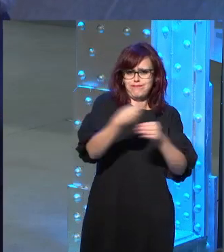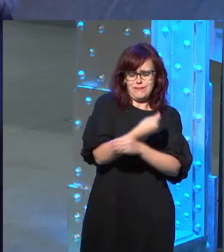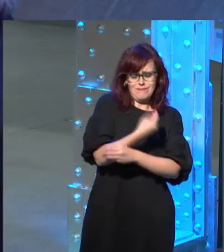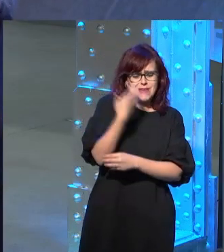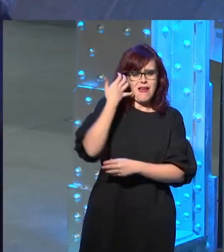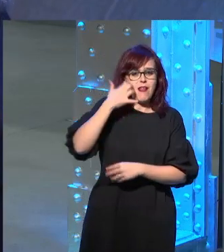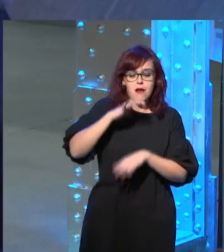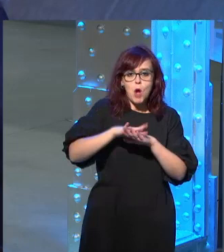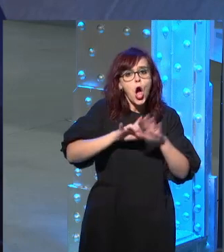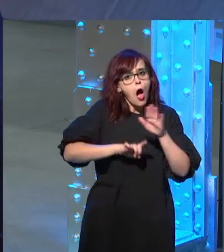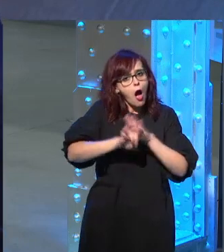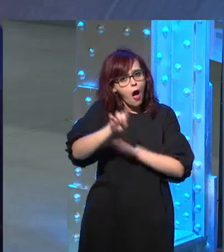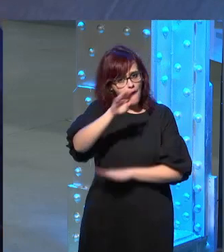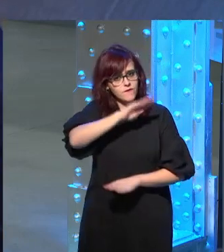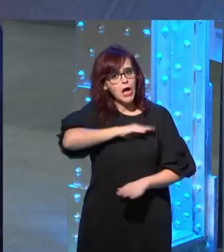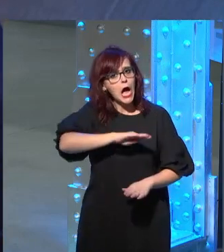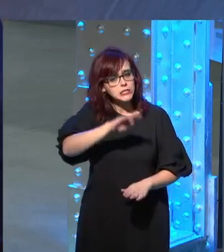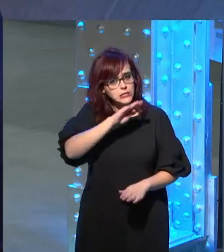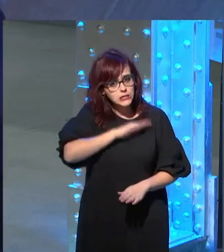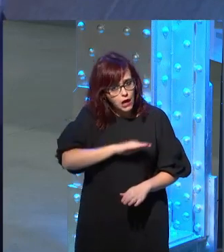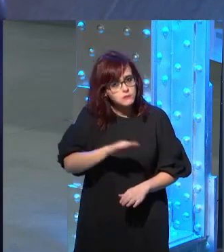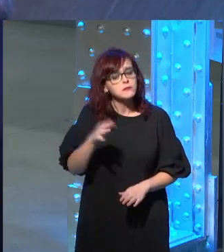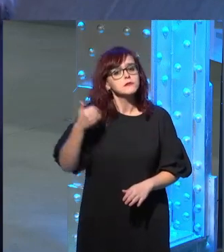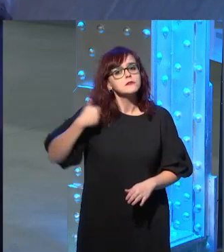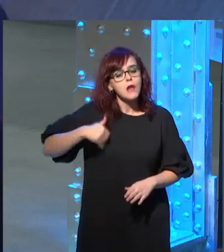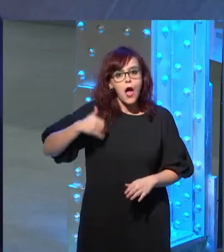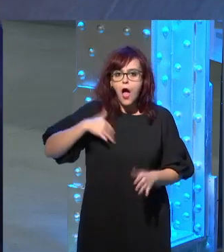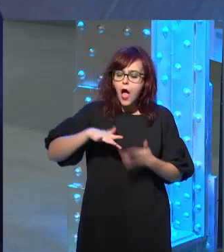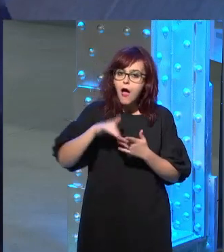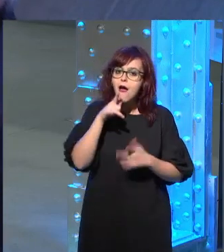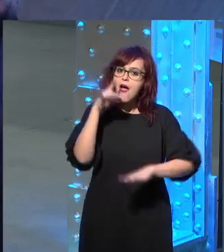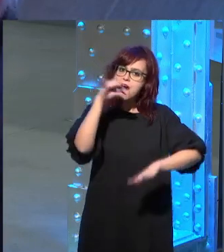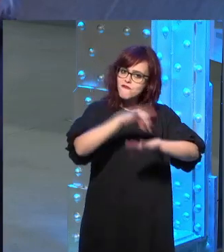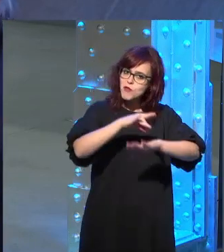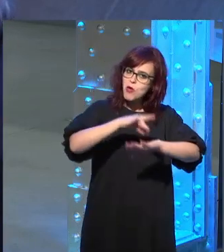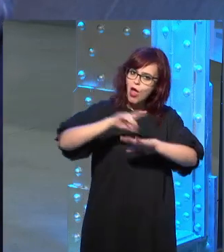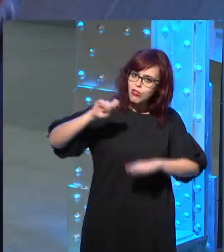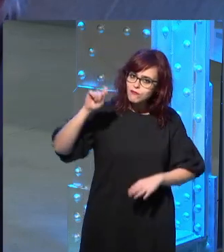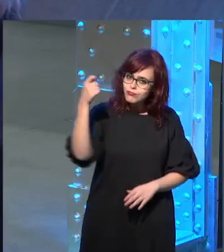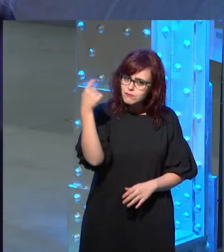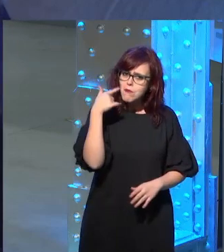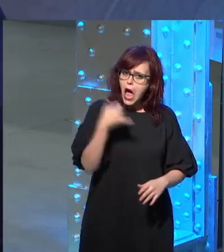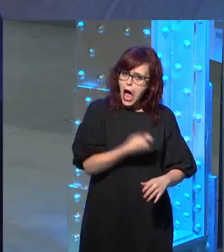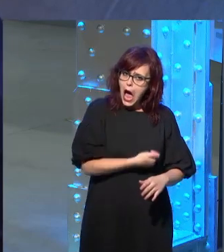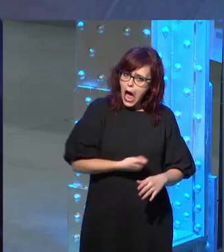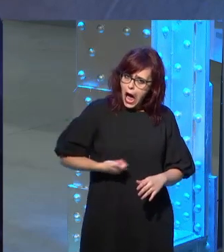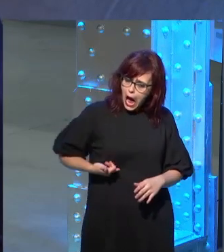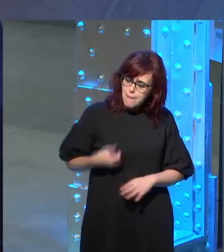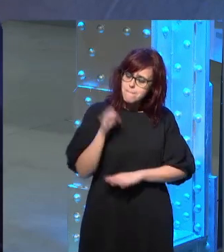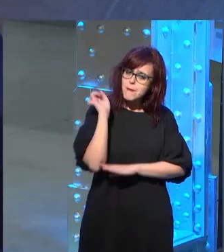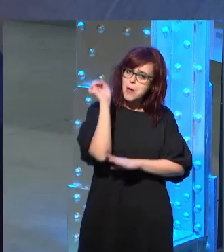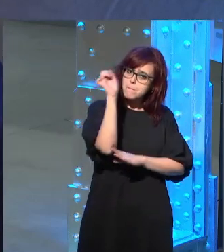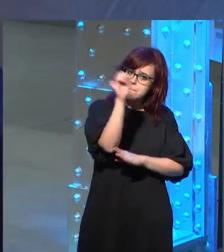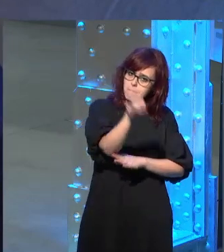absolutamente extraordinaria hemos derrotado a la enfermedad hemos derrotado al hambre hemos derrotado